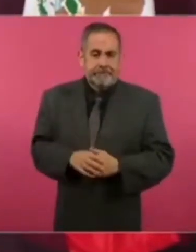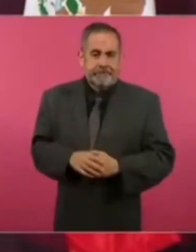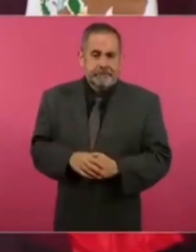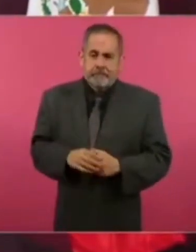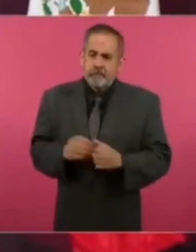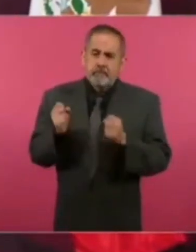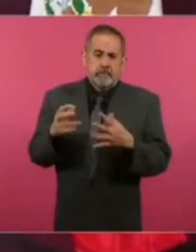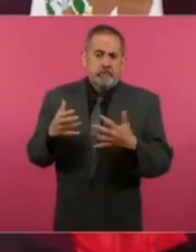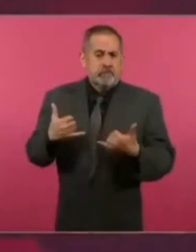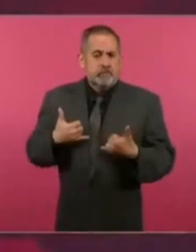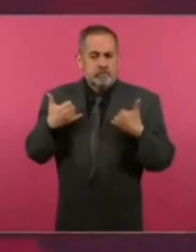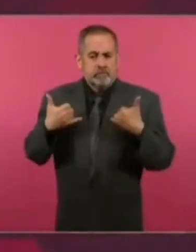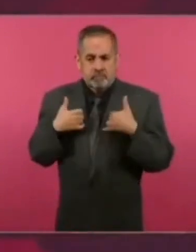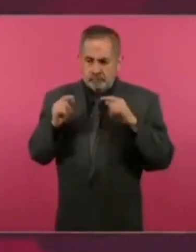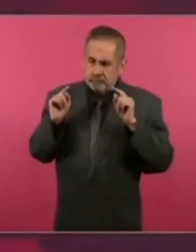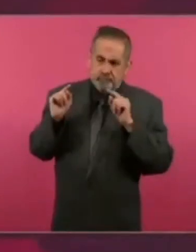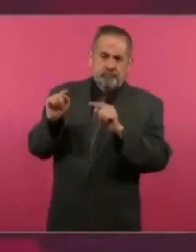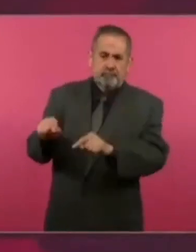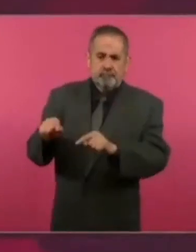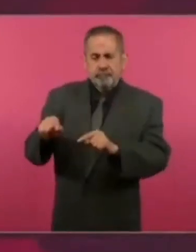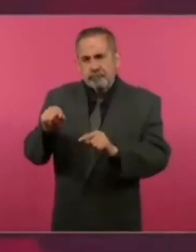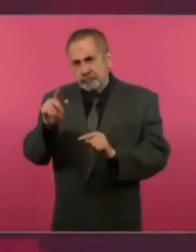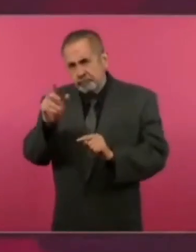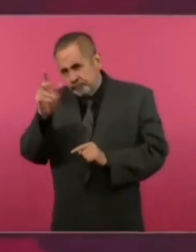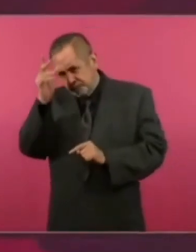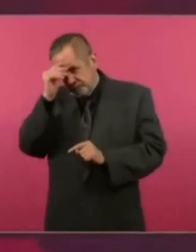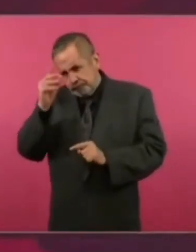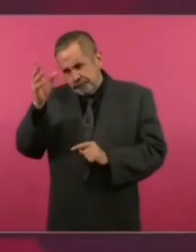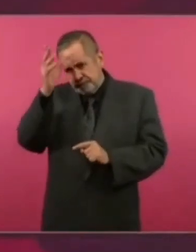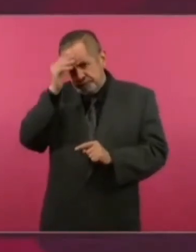muchos jóvenes formándose.